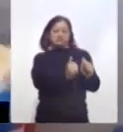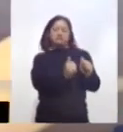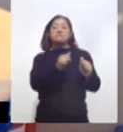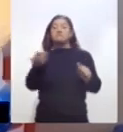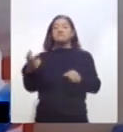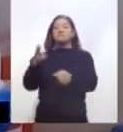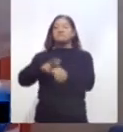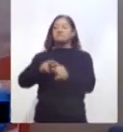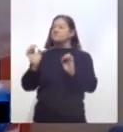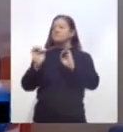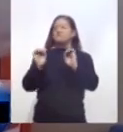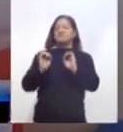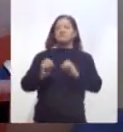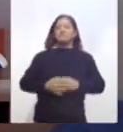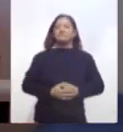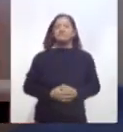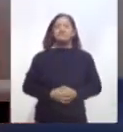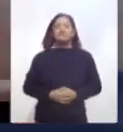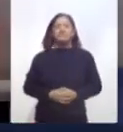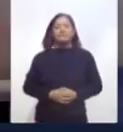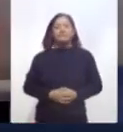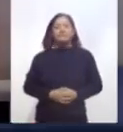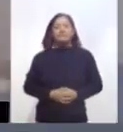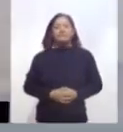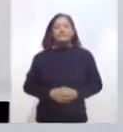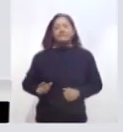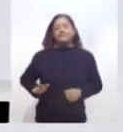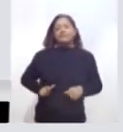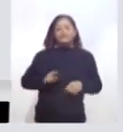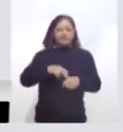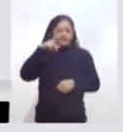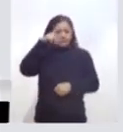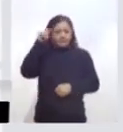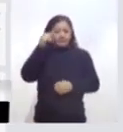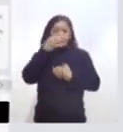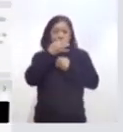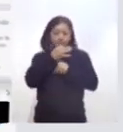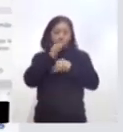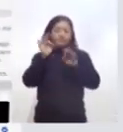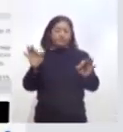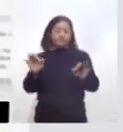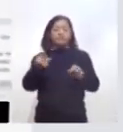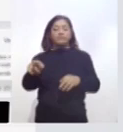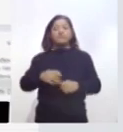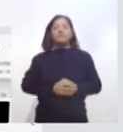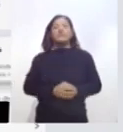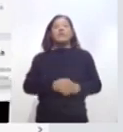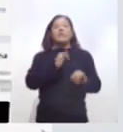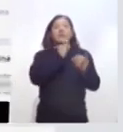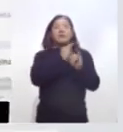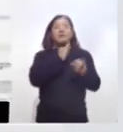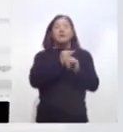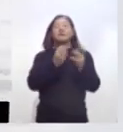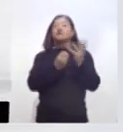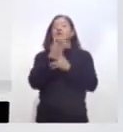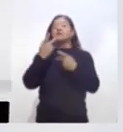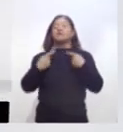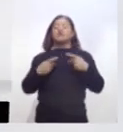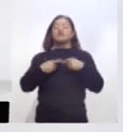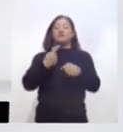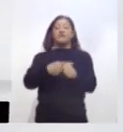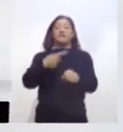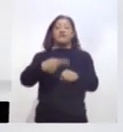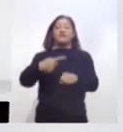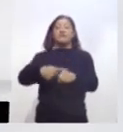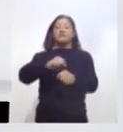que están en aislamiento en su domicilio. El gobernador Marco Mena informó a través de sus redes sociales los nuevos casos de COVID-19,